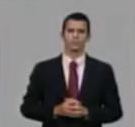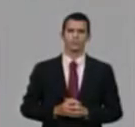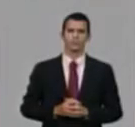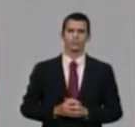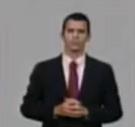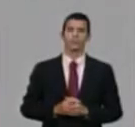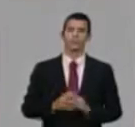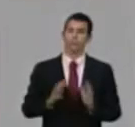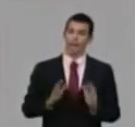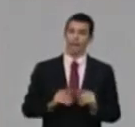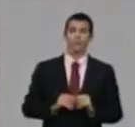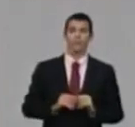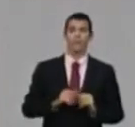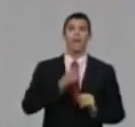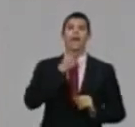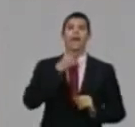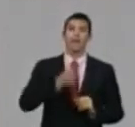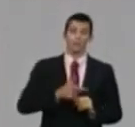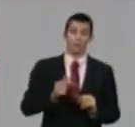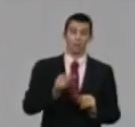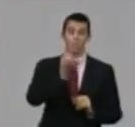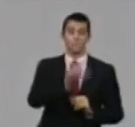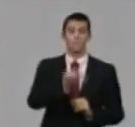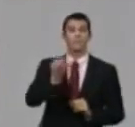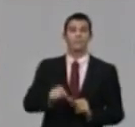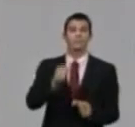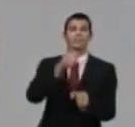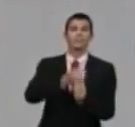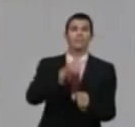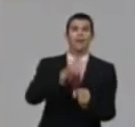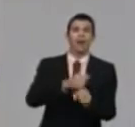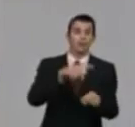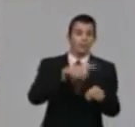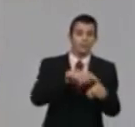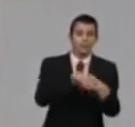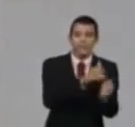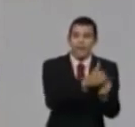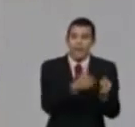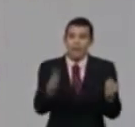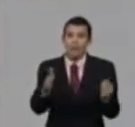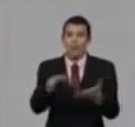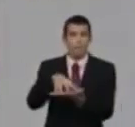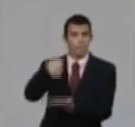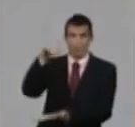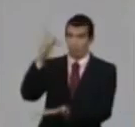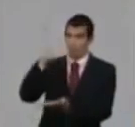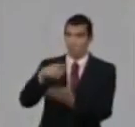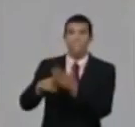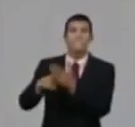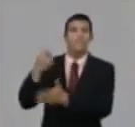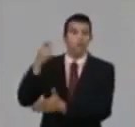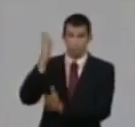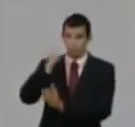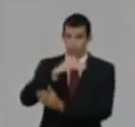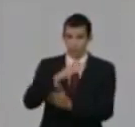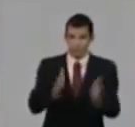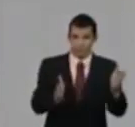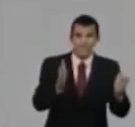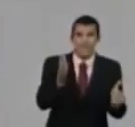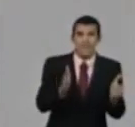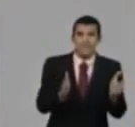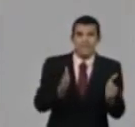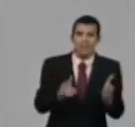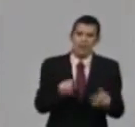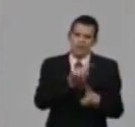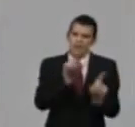indeterminado y están pactados por un periodo de tiempo. Ese periodo de tiempo se ha visto interrumpido